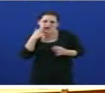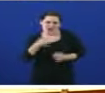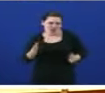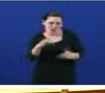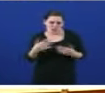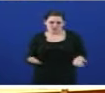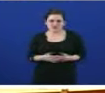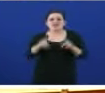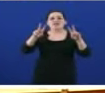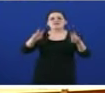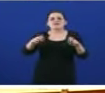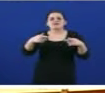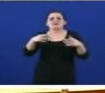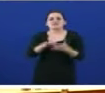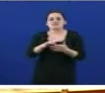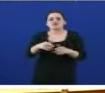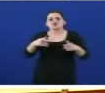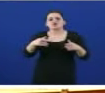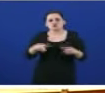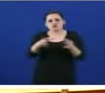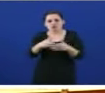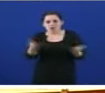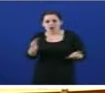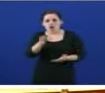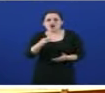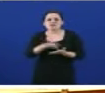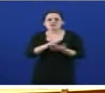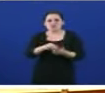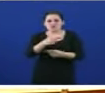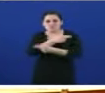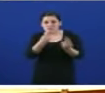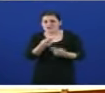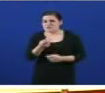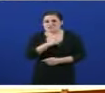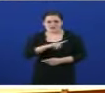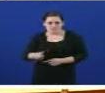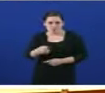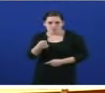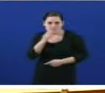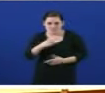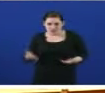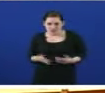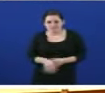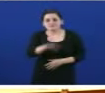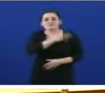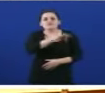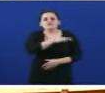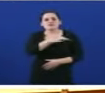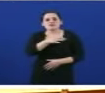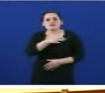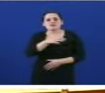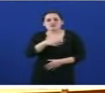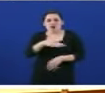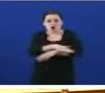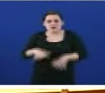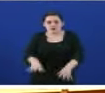benestar dos servizos públicos a cousa, desde logo, tampouco vai ben. Vostede na súa investidura dixo